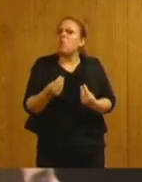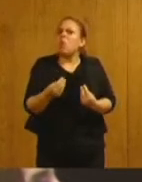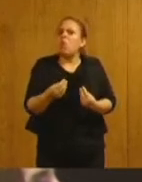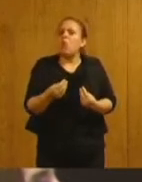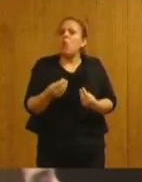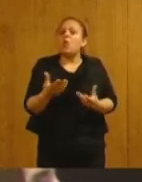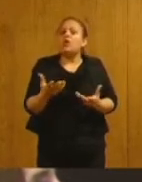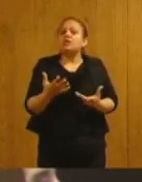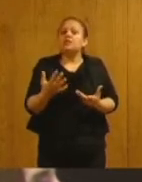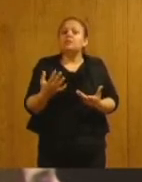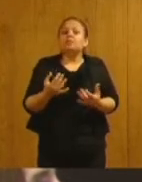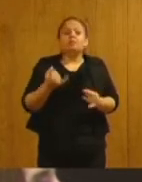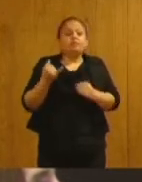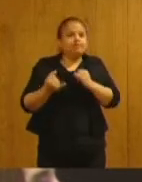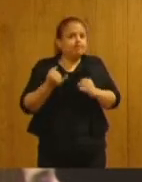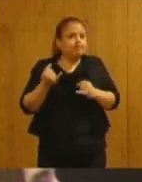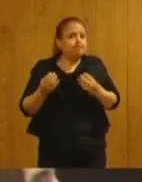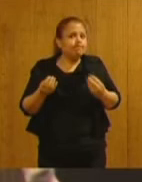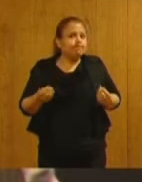para retratarnos